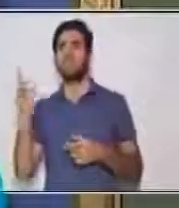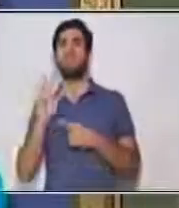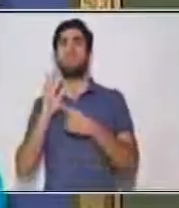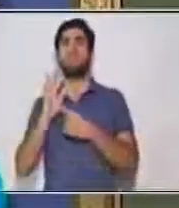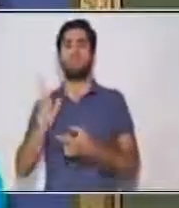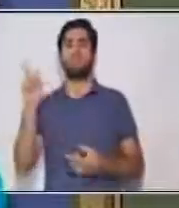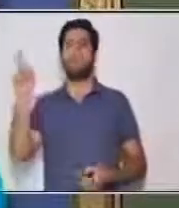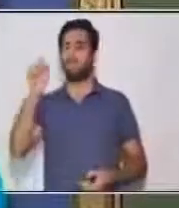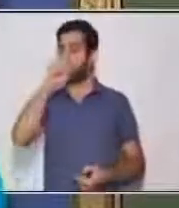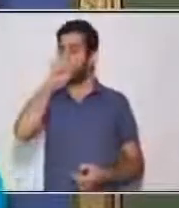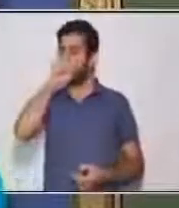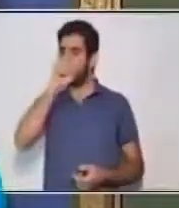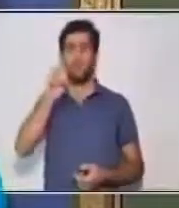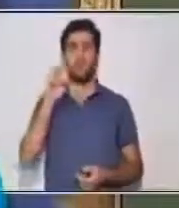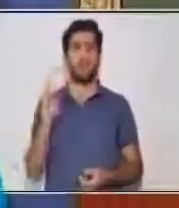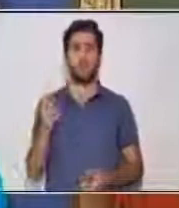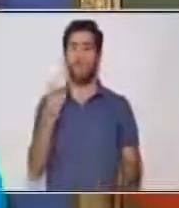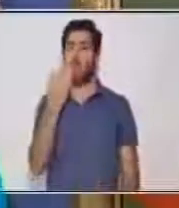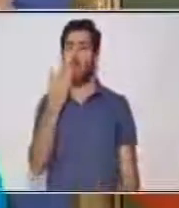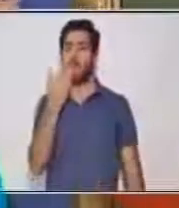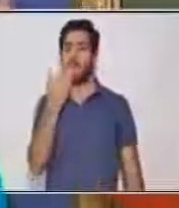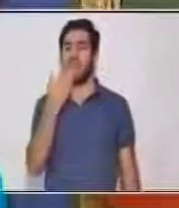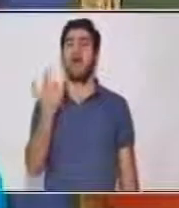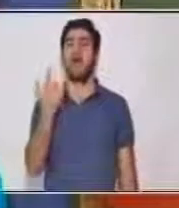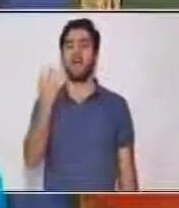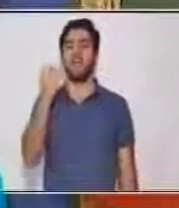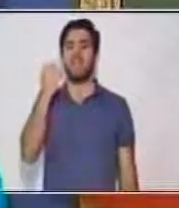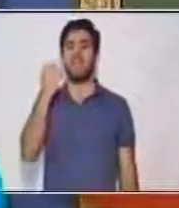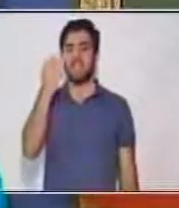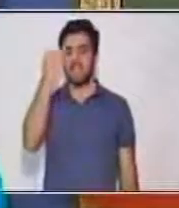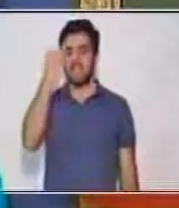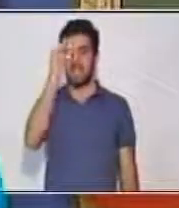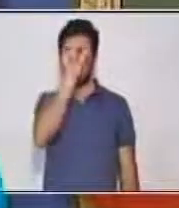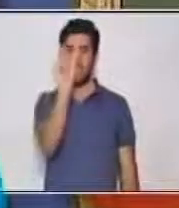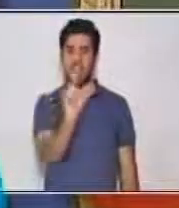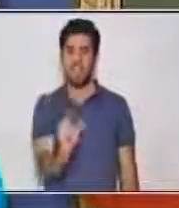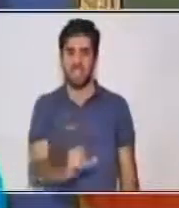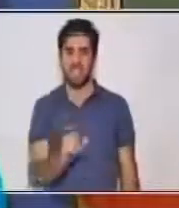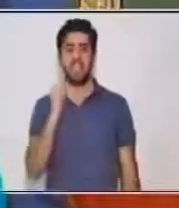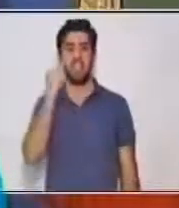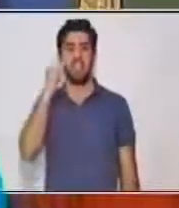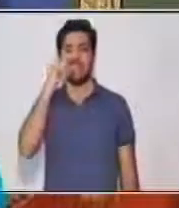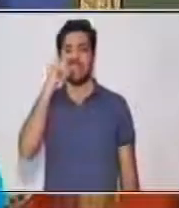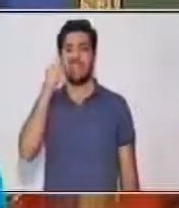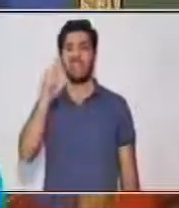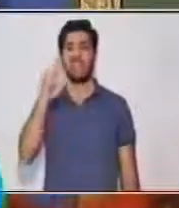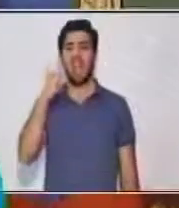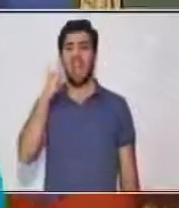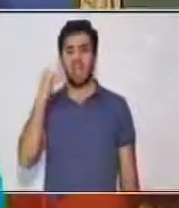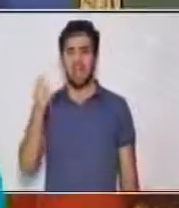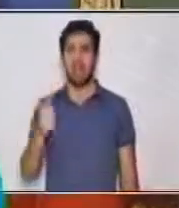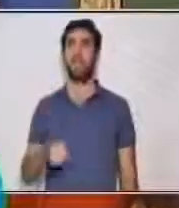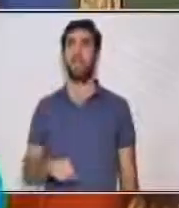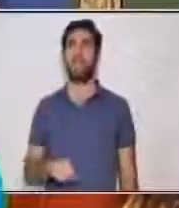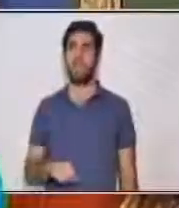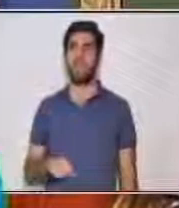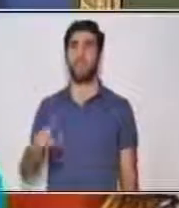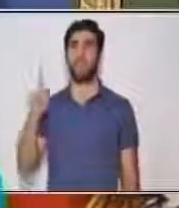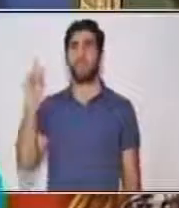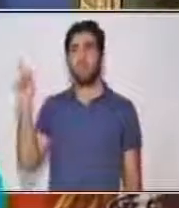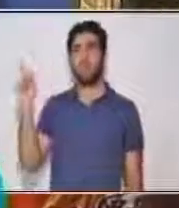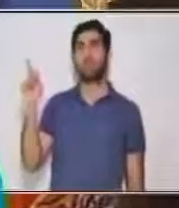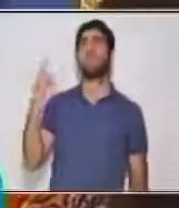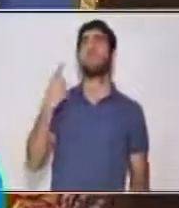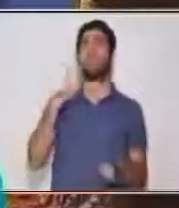pasión por la comida italiana. Fue creado en los años setentas por el caricaturista Jim Davis. Ya me está dando